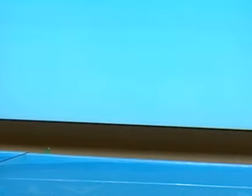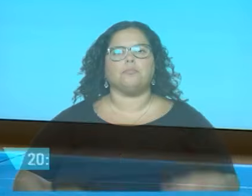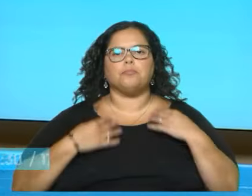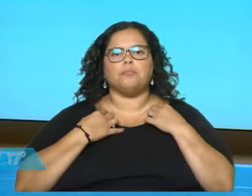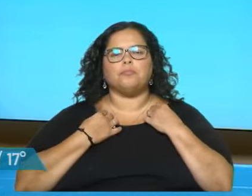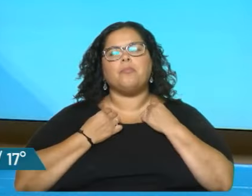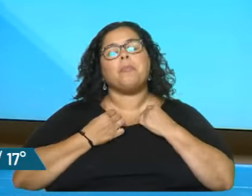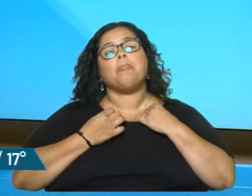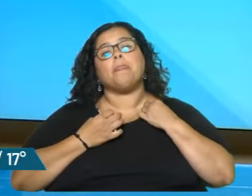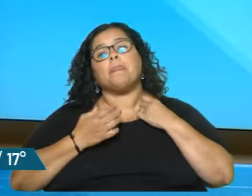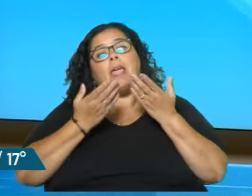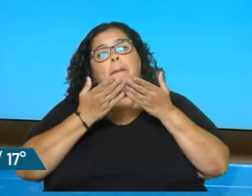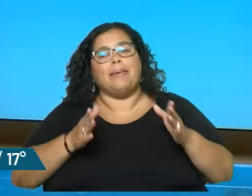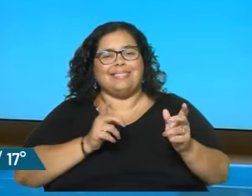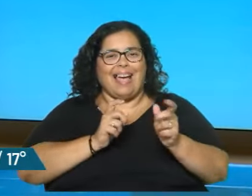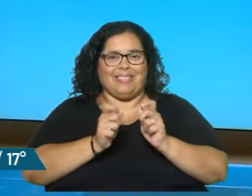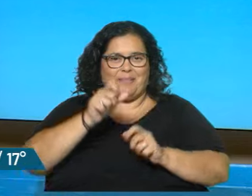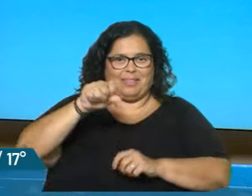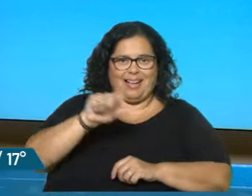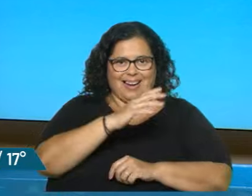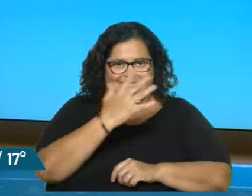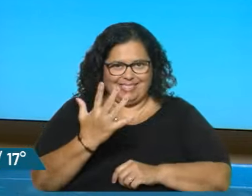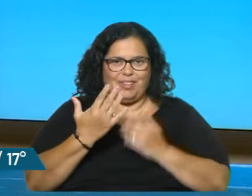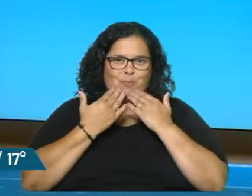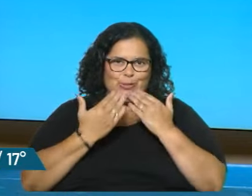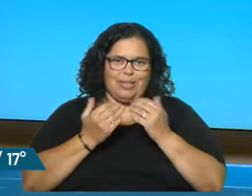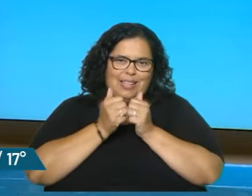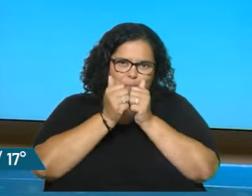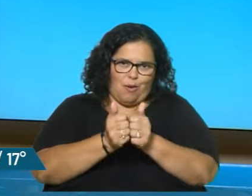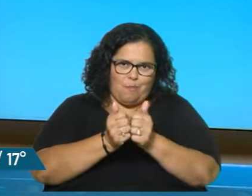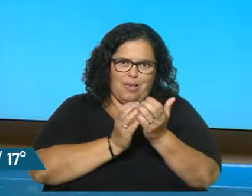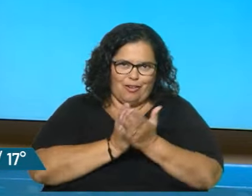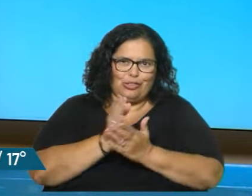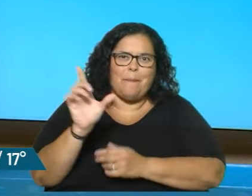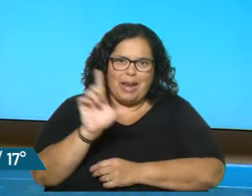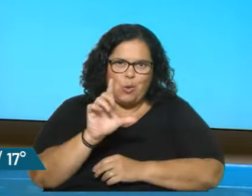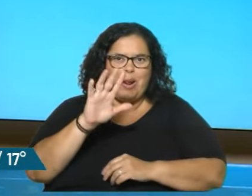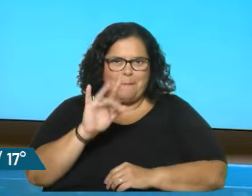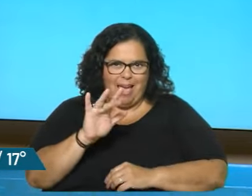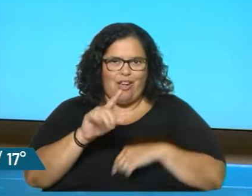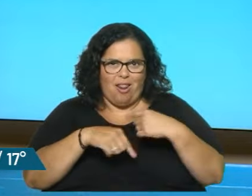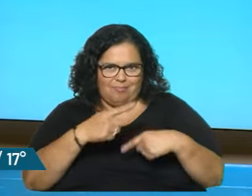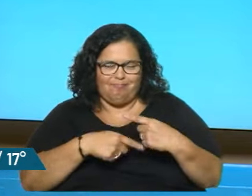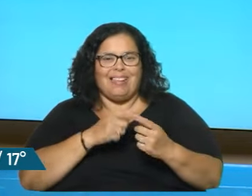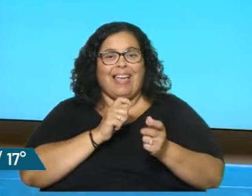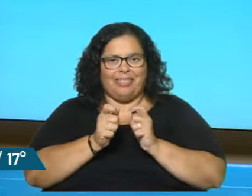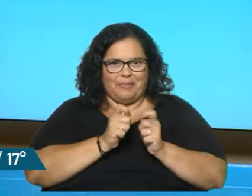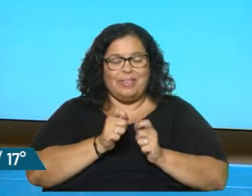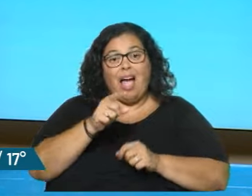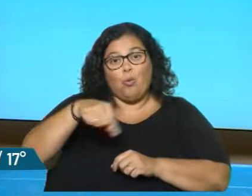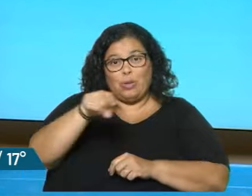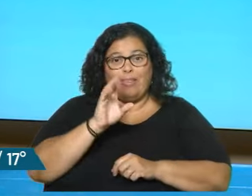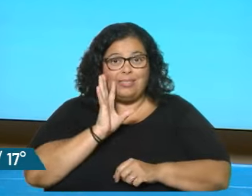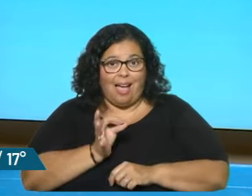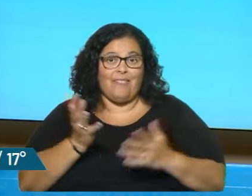Comienza la entrevista aquí en Canal 5. Gracias por acompañarnos como todos los lunes y los miércoles. Ustedes saben que estamos en